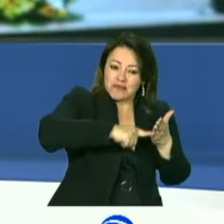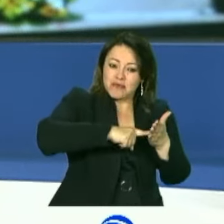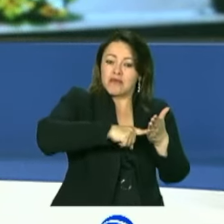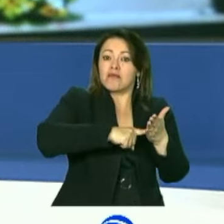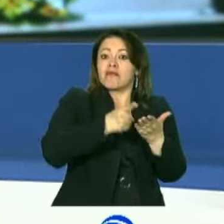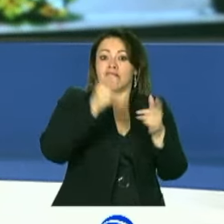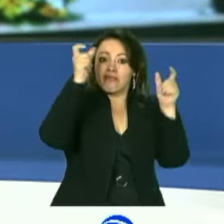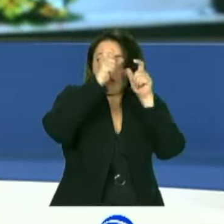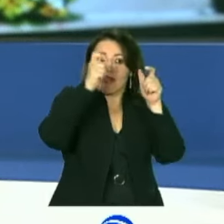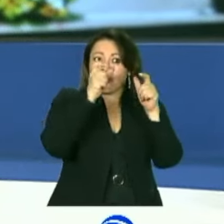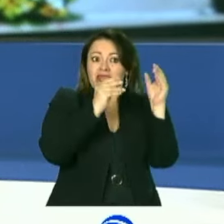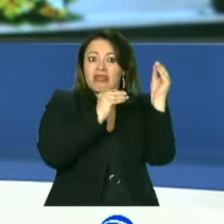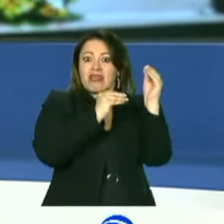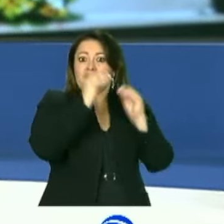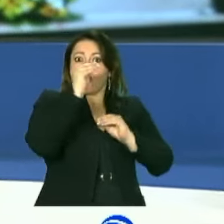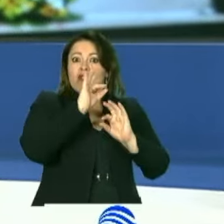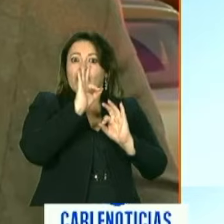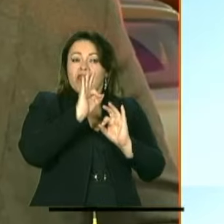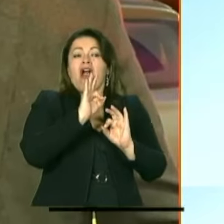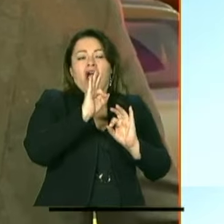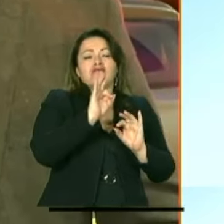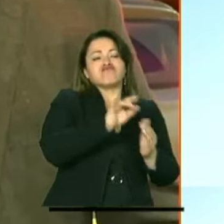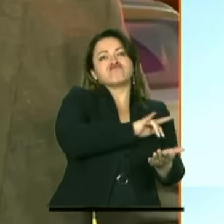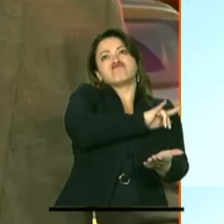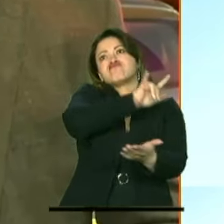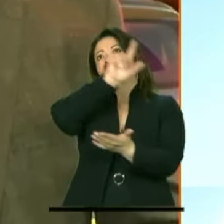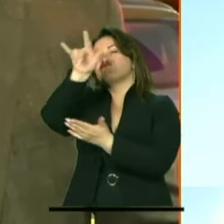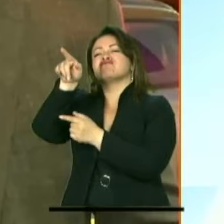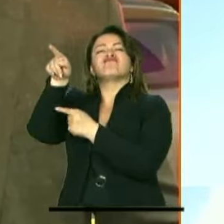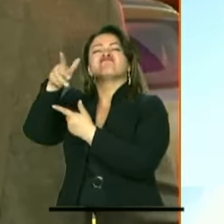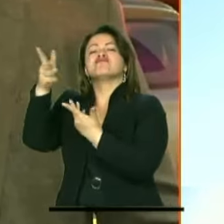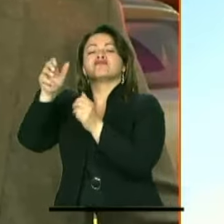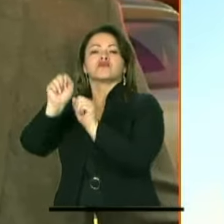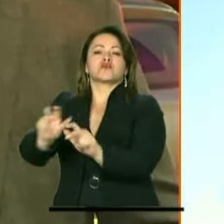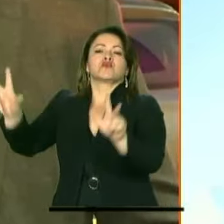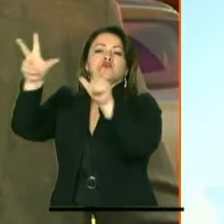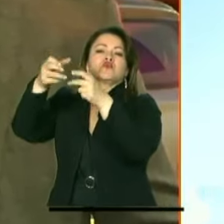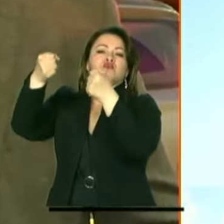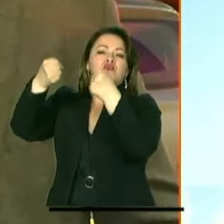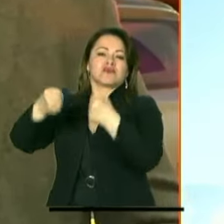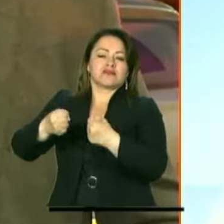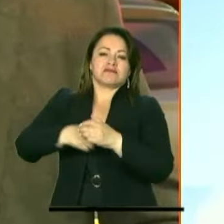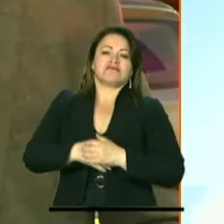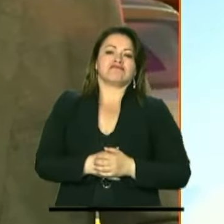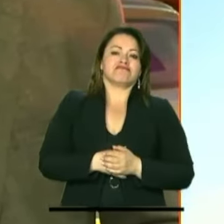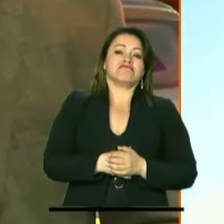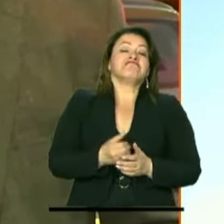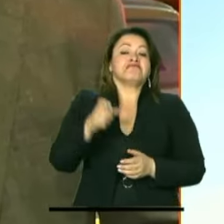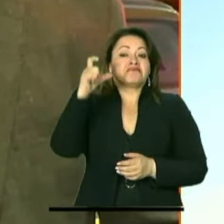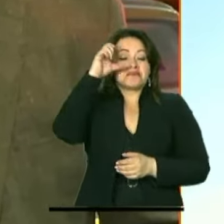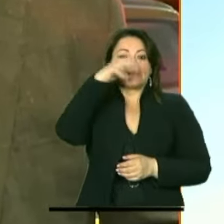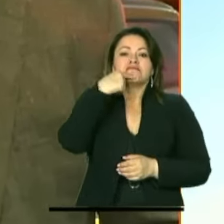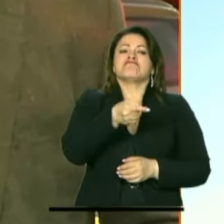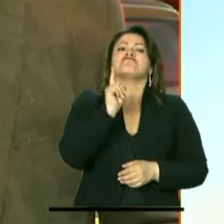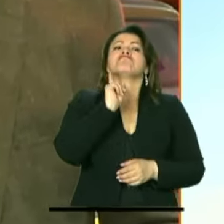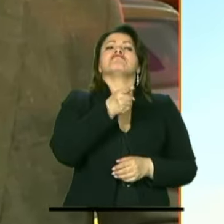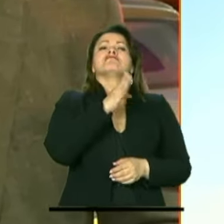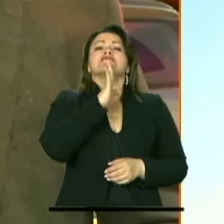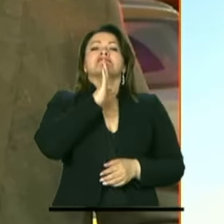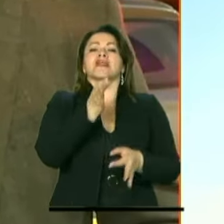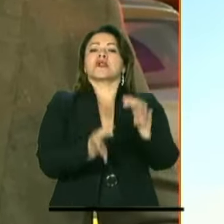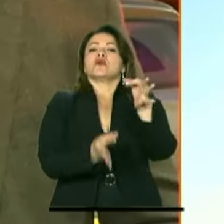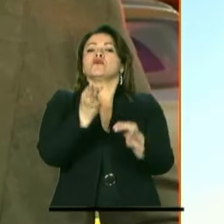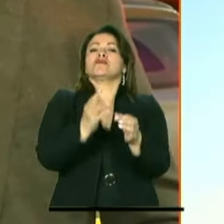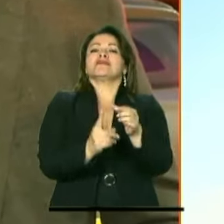sede de la ONU a realizar esta denuncia. Por el incumplimiento, culpó a la JEP. El presidente volvió a reiterar sus